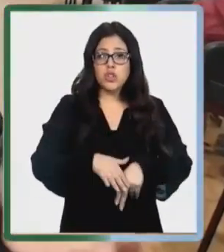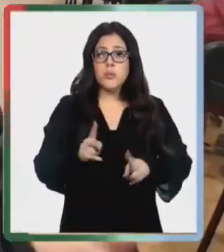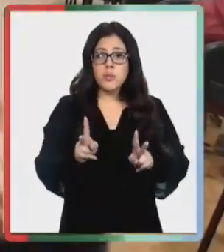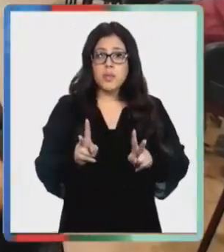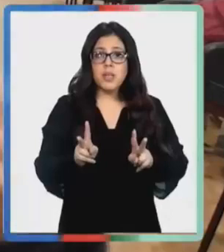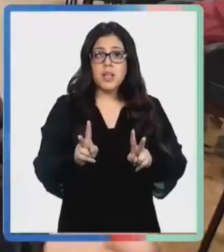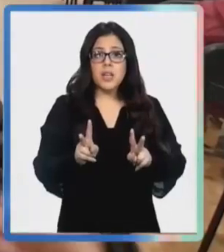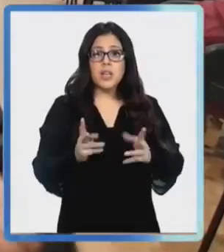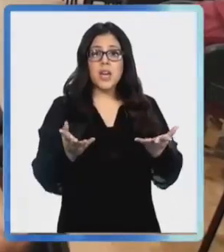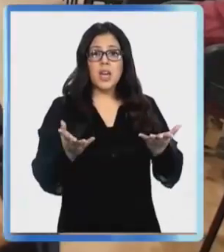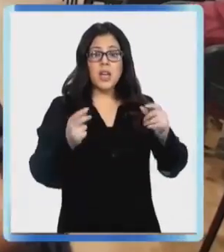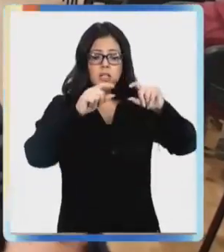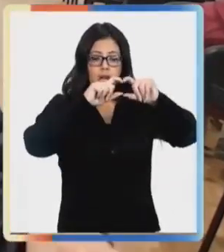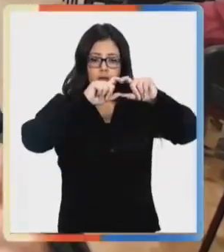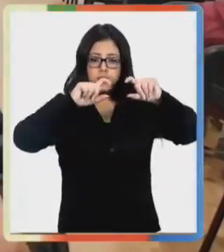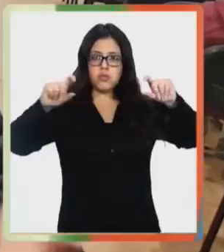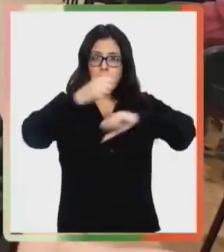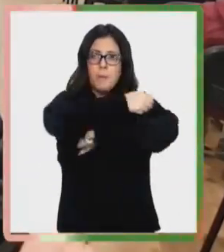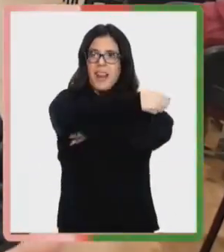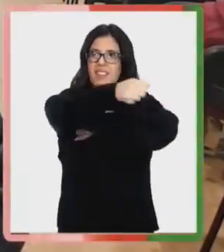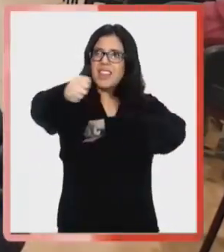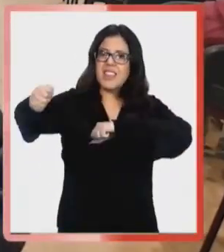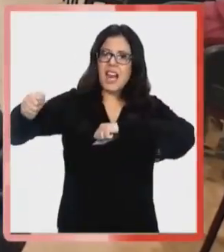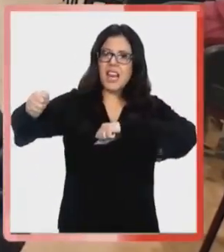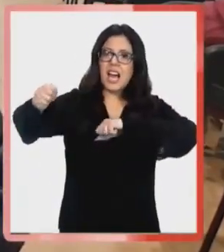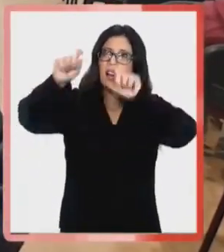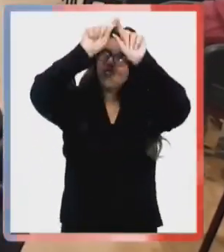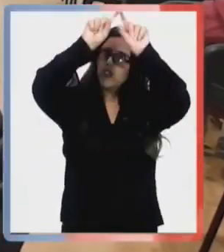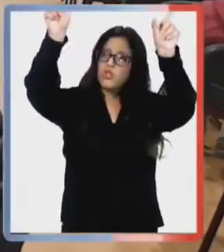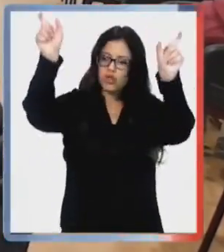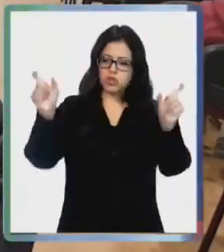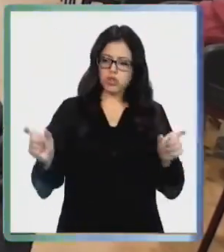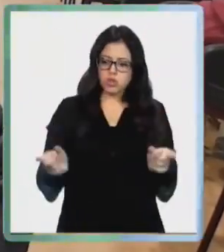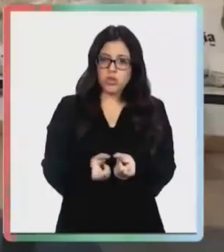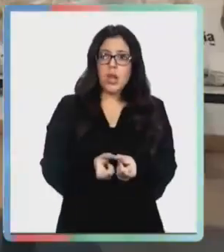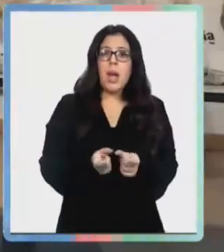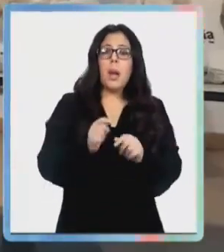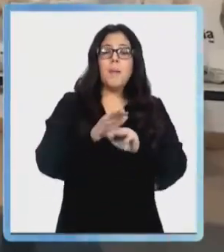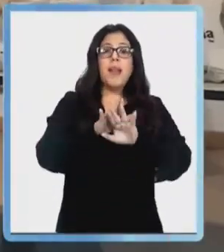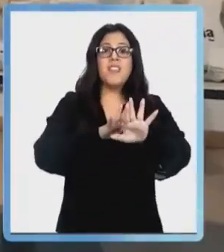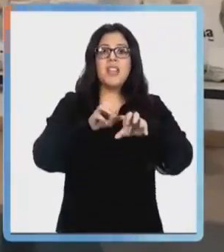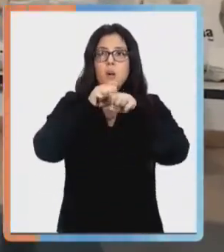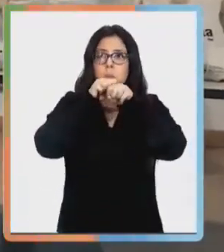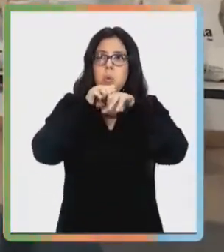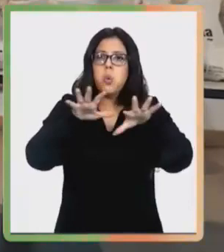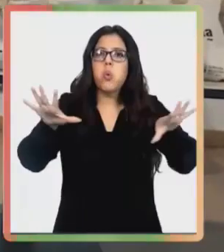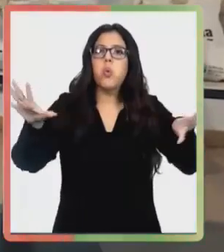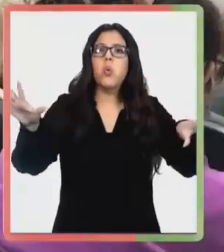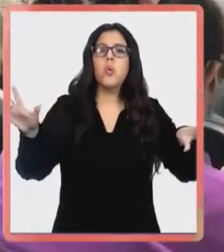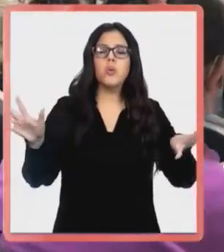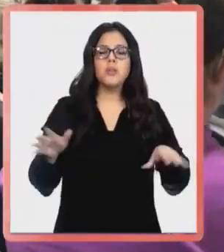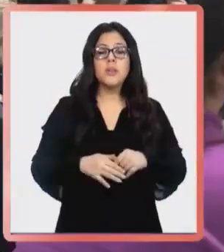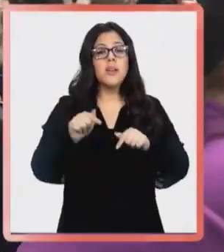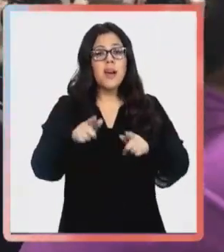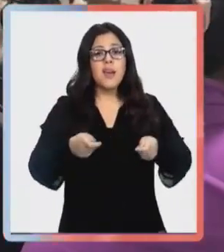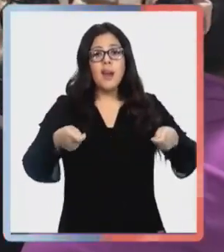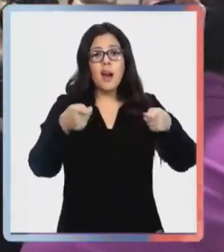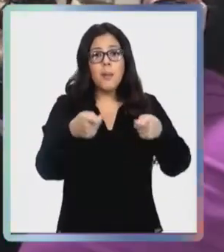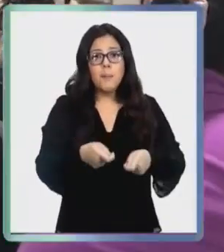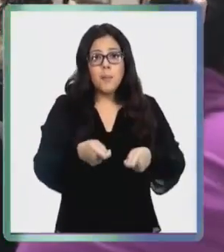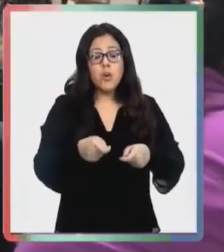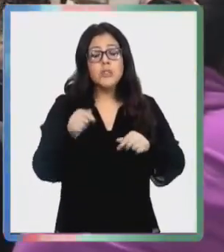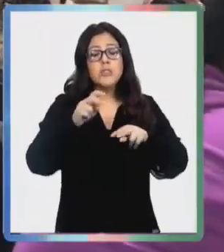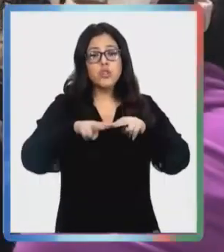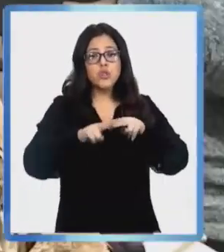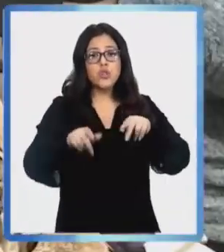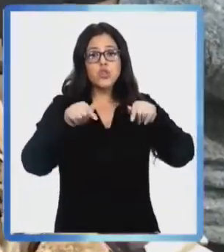puertas para impedir la fuga de calor desde los hogares. Aportes que finalmente, y mientras se soluciona el tema de la